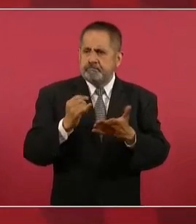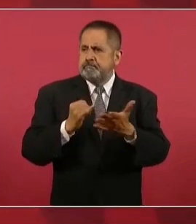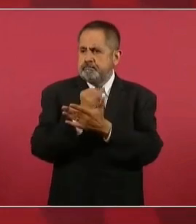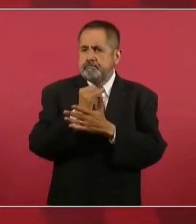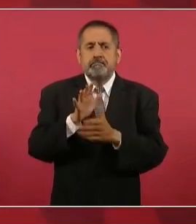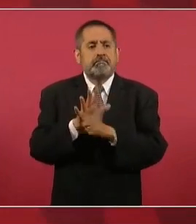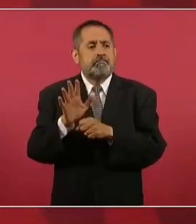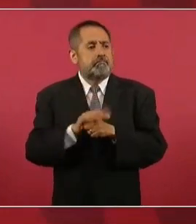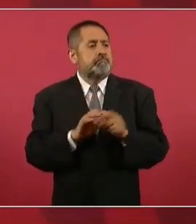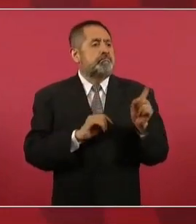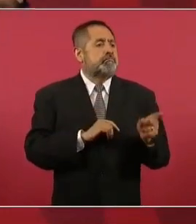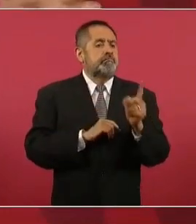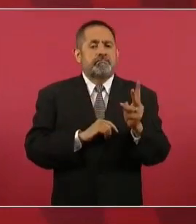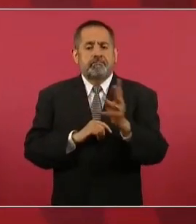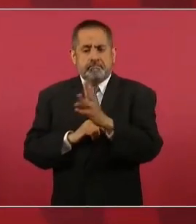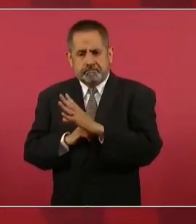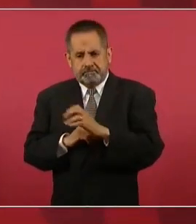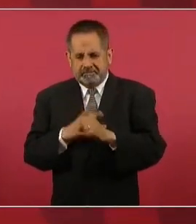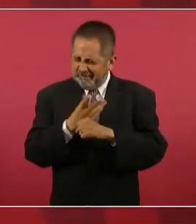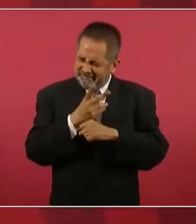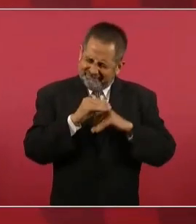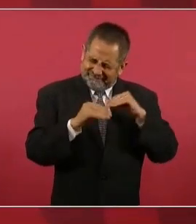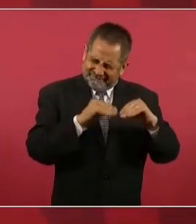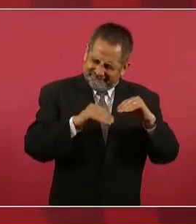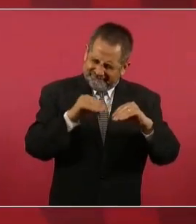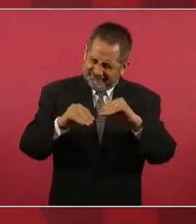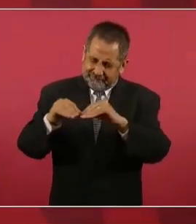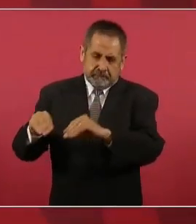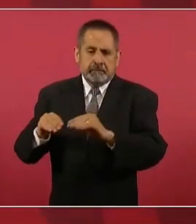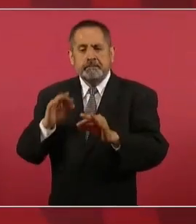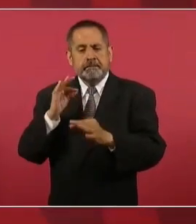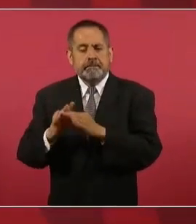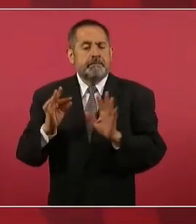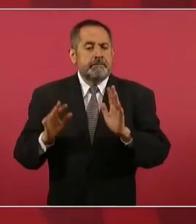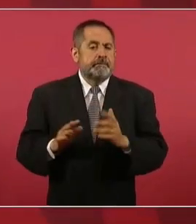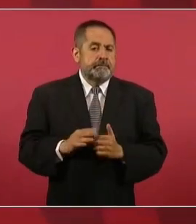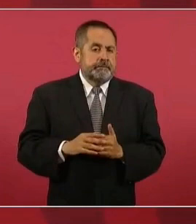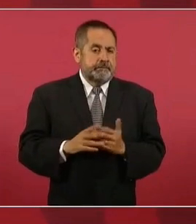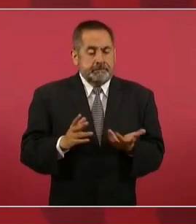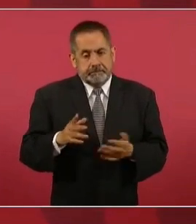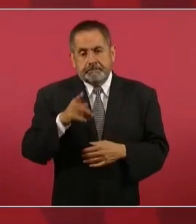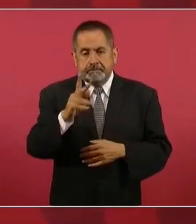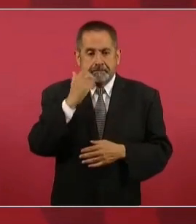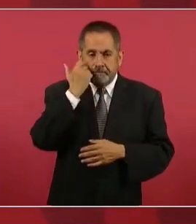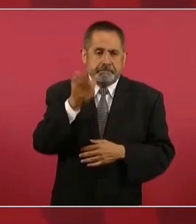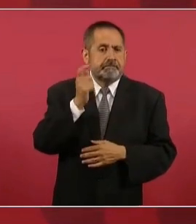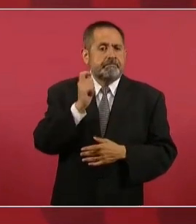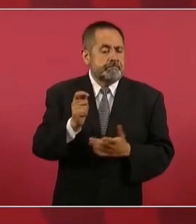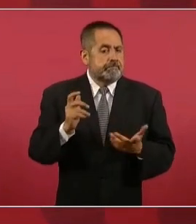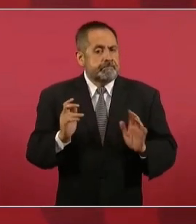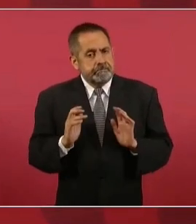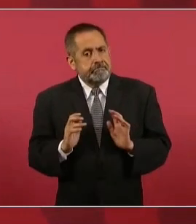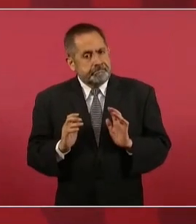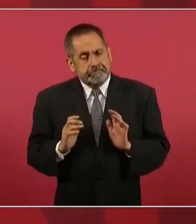montar la infraestructura, claro, lo que queremos es que